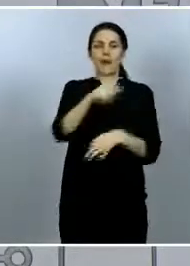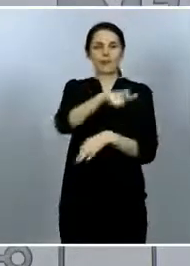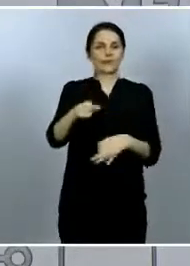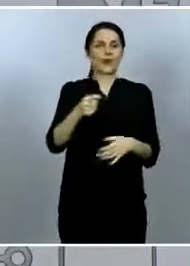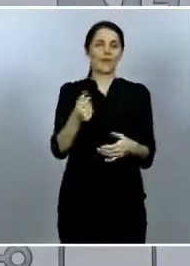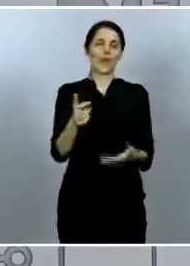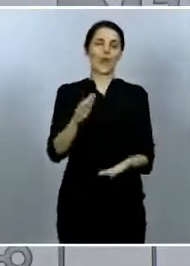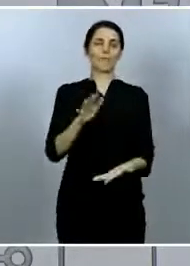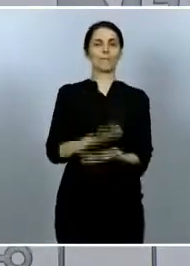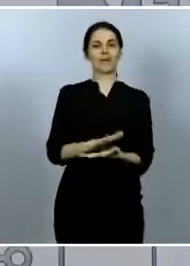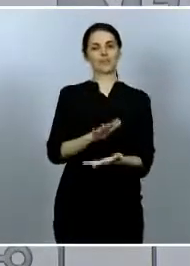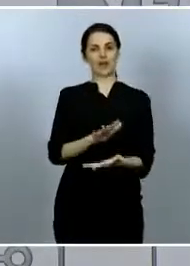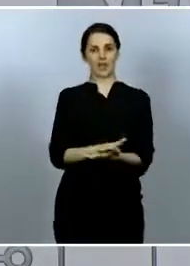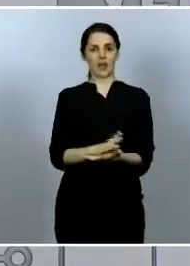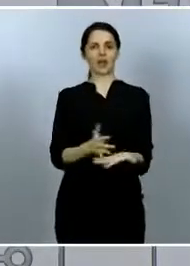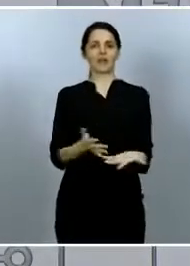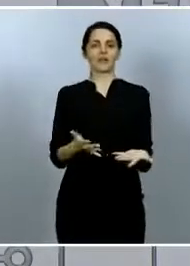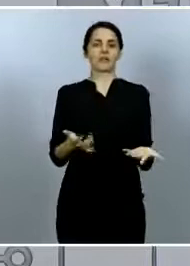preferiría que no los hubiera,